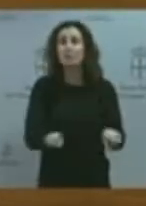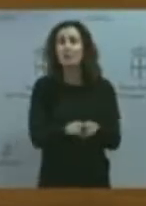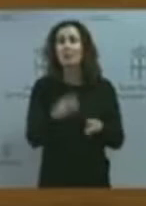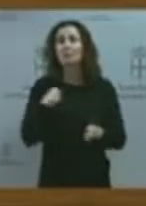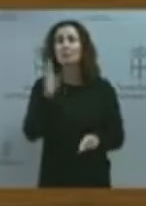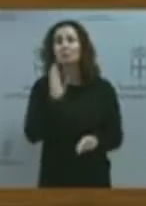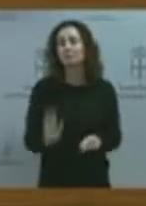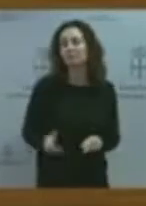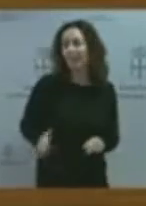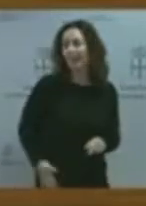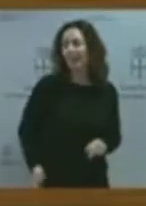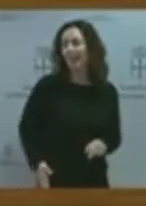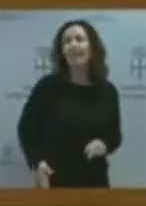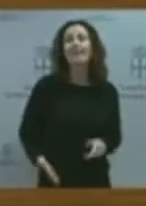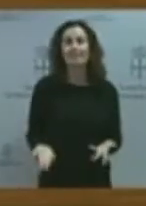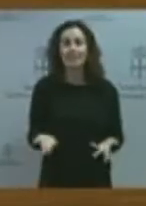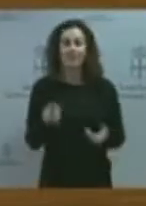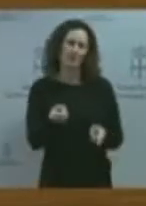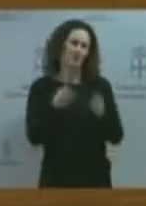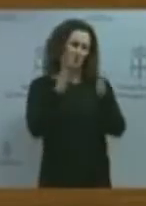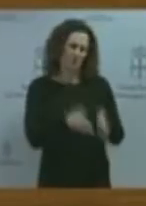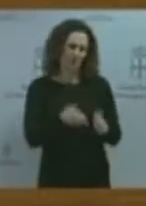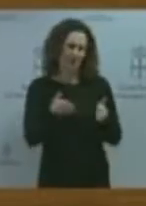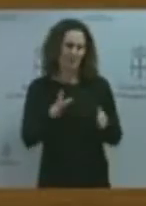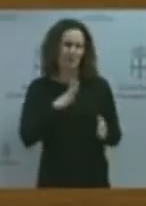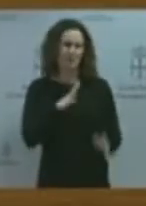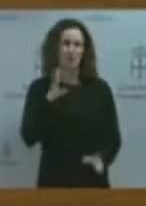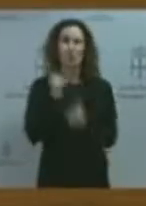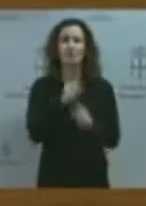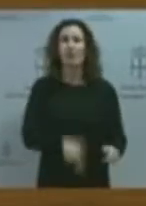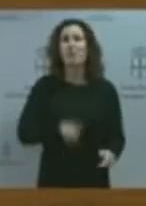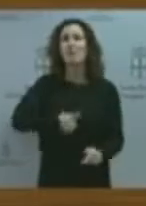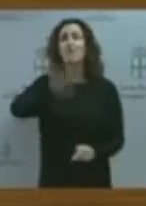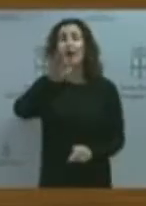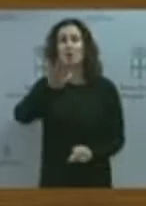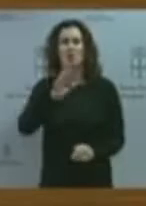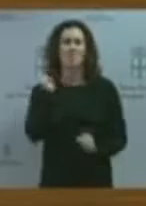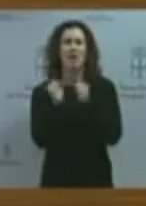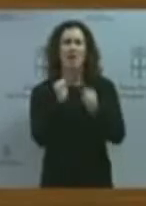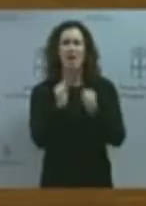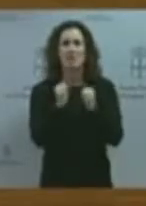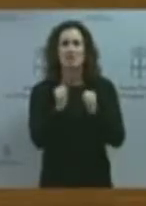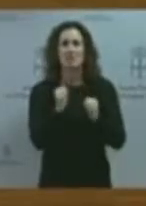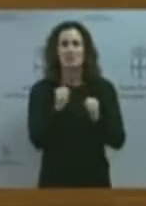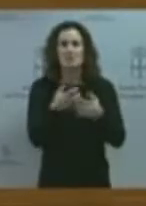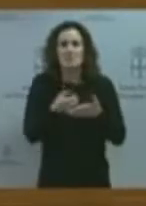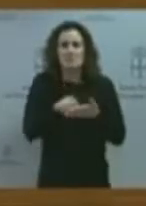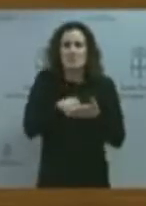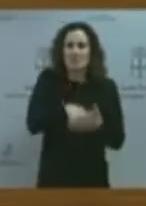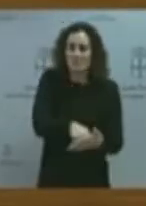ustedes no condenaron a la dictadura franquista que asesinó y torturó, desapareció, a cientos de miles de españoles?